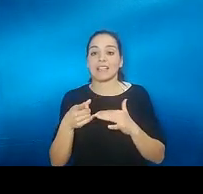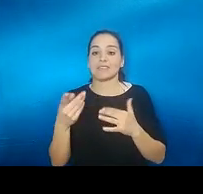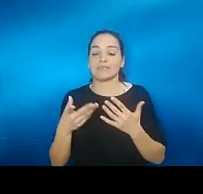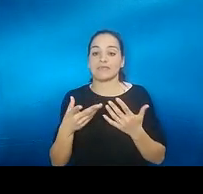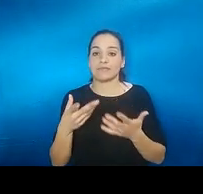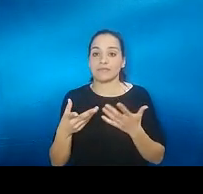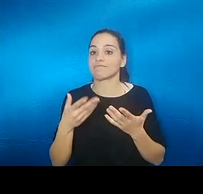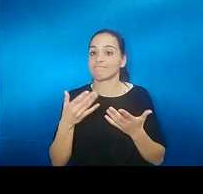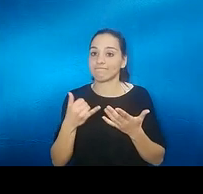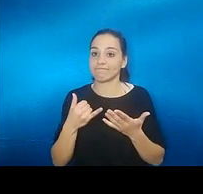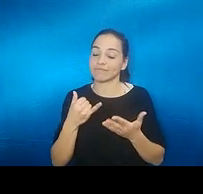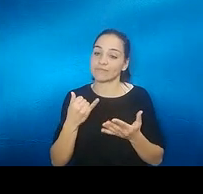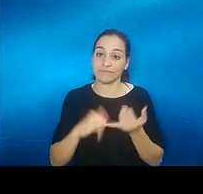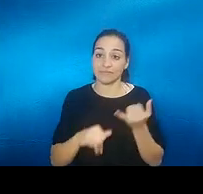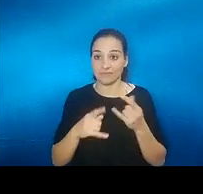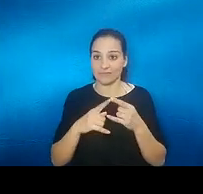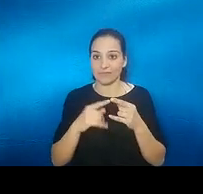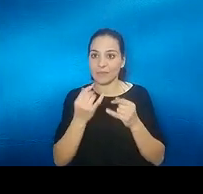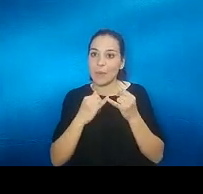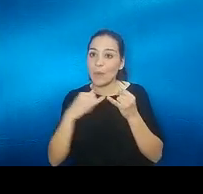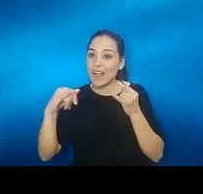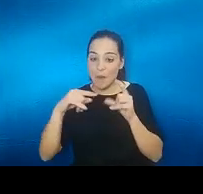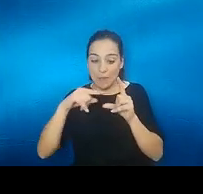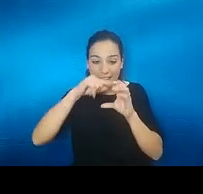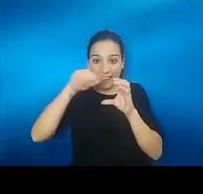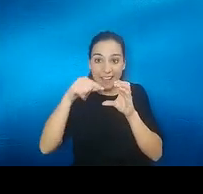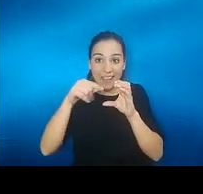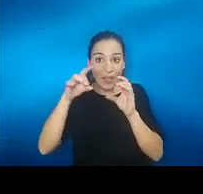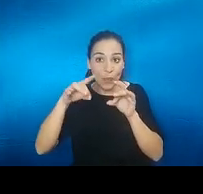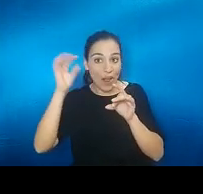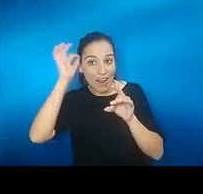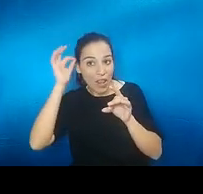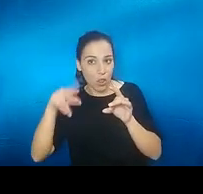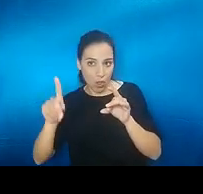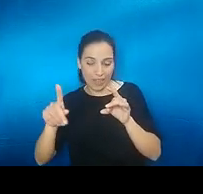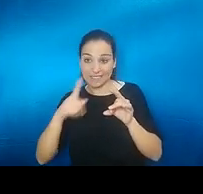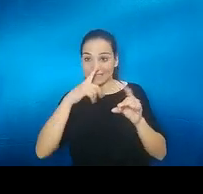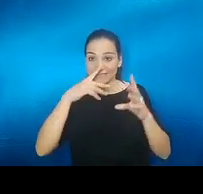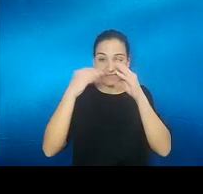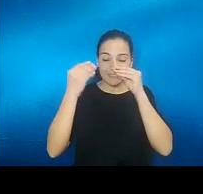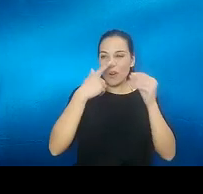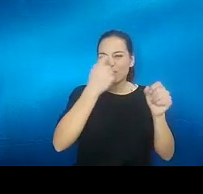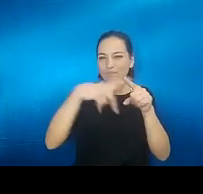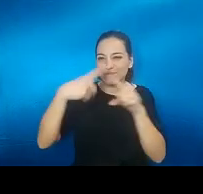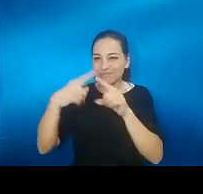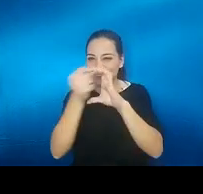va a ser mucho más complejo que un único cable no sé si me llego a explicar es la imagen que os ponía del tentáculo